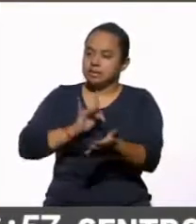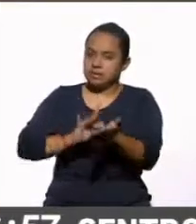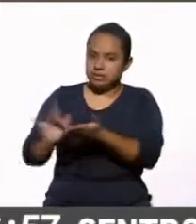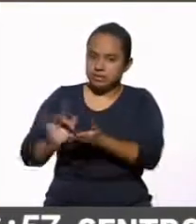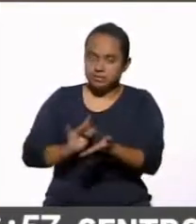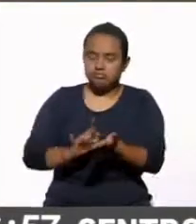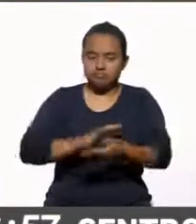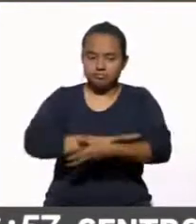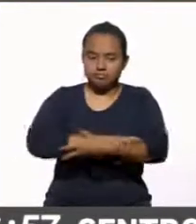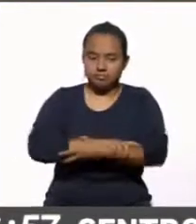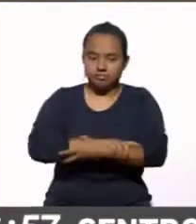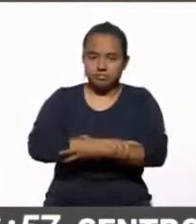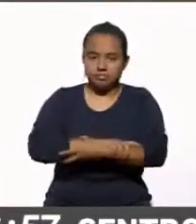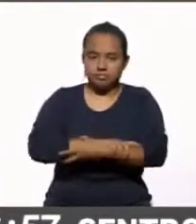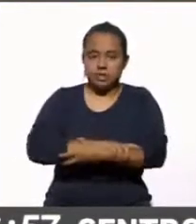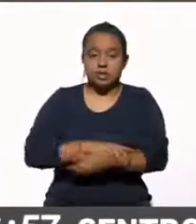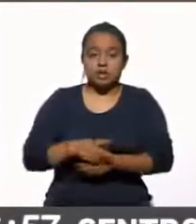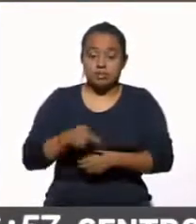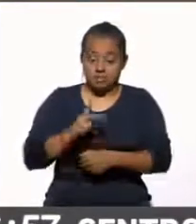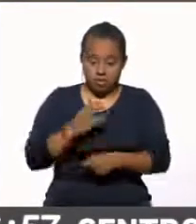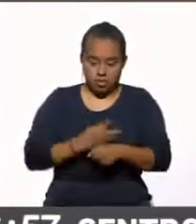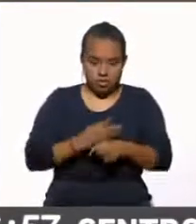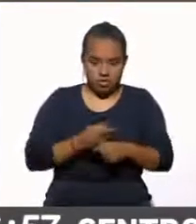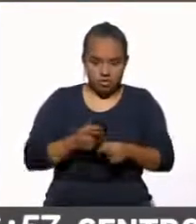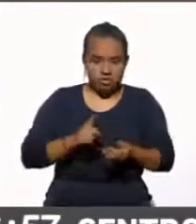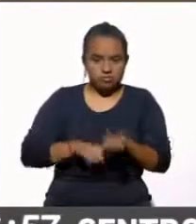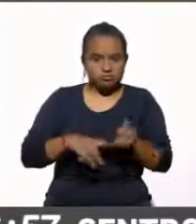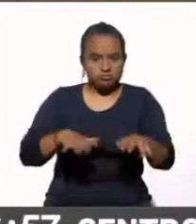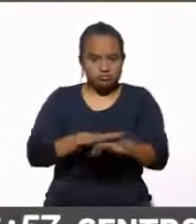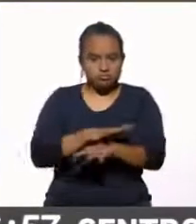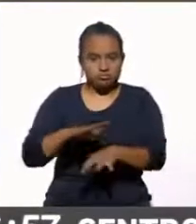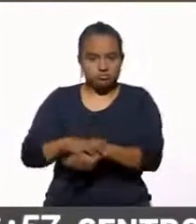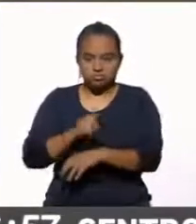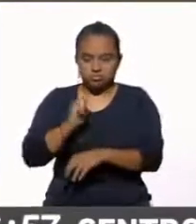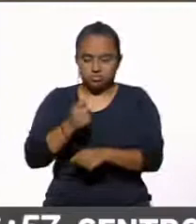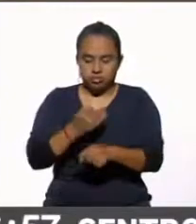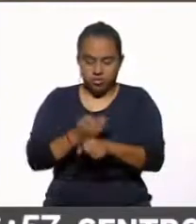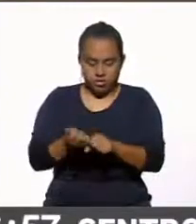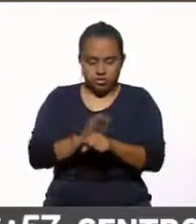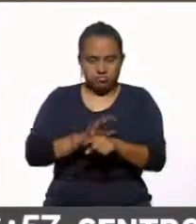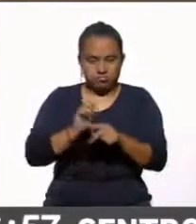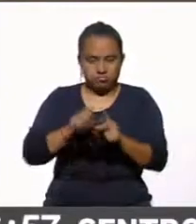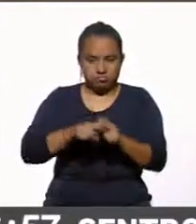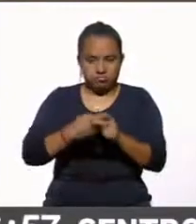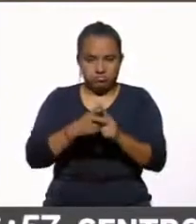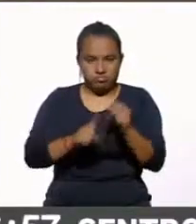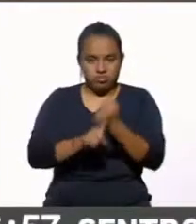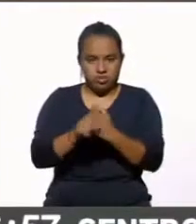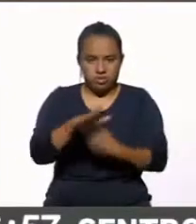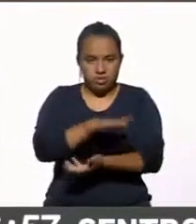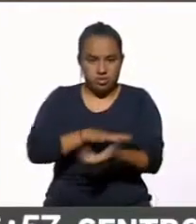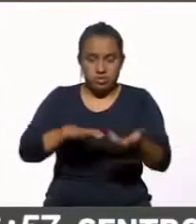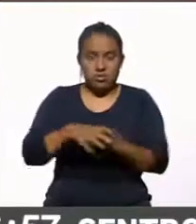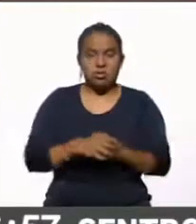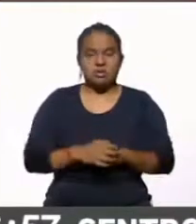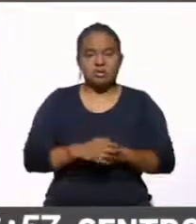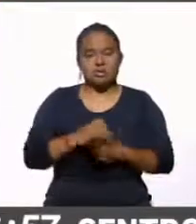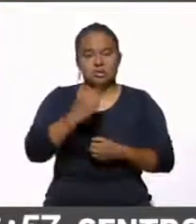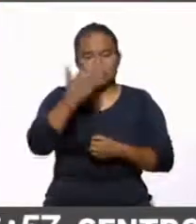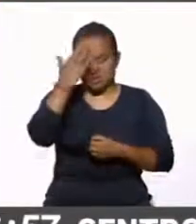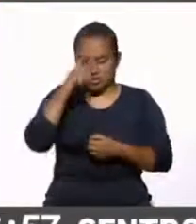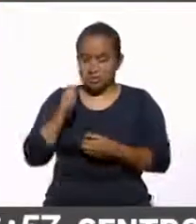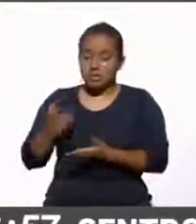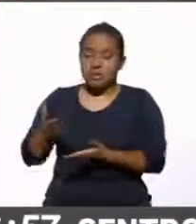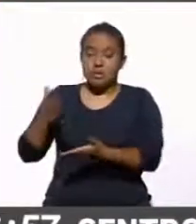población de Centroamérica y esto ha ido cambiando a partir de que empezó la crisis. Así es, y sobre todo por las condiciones de su arribo,